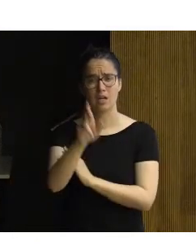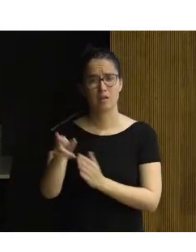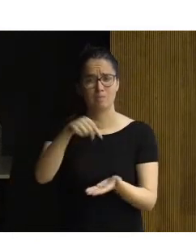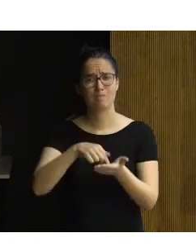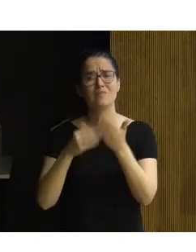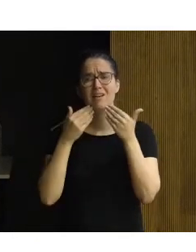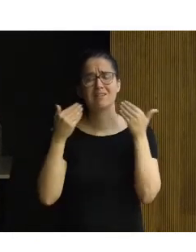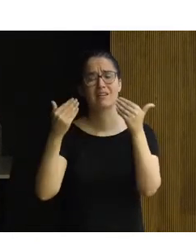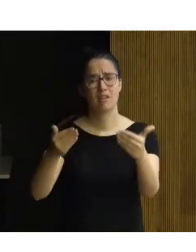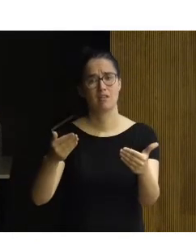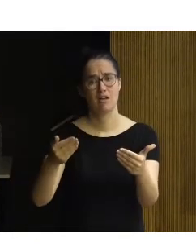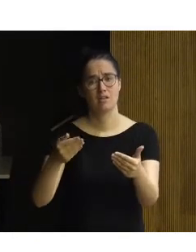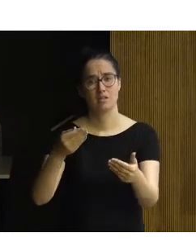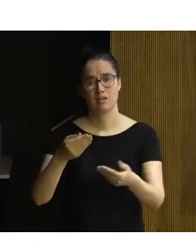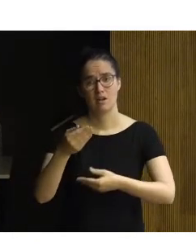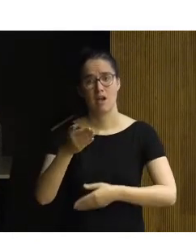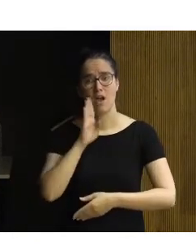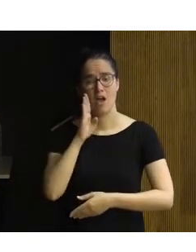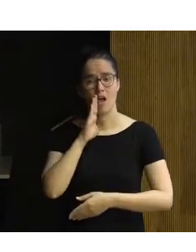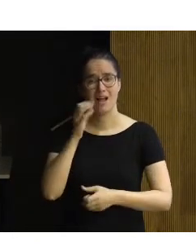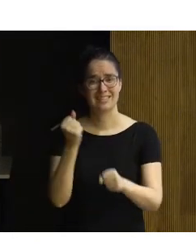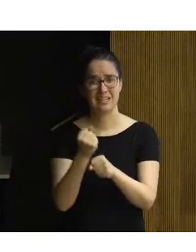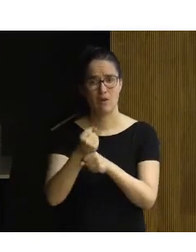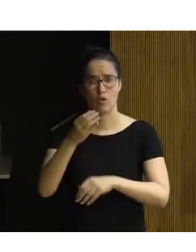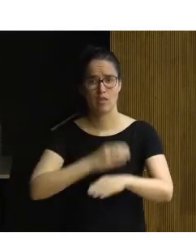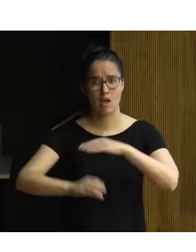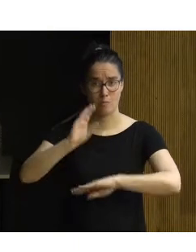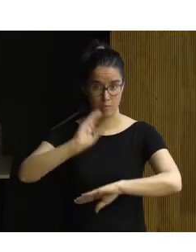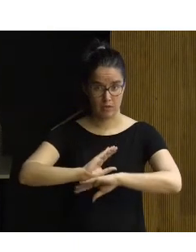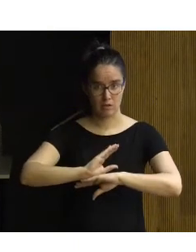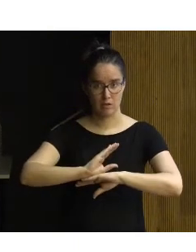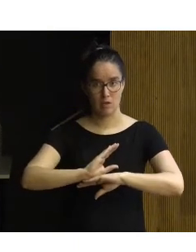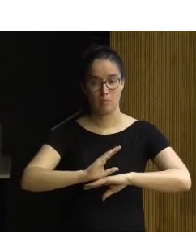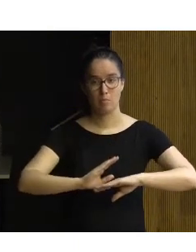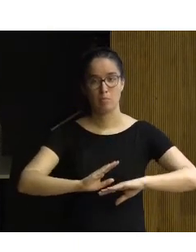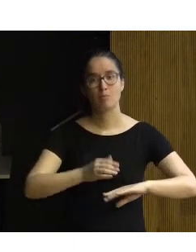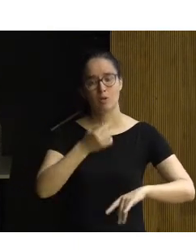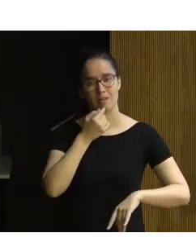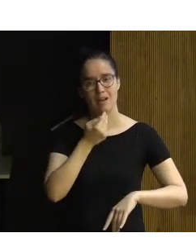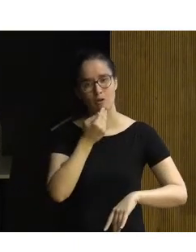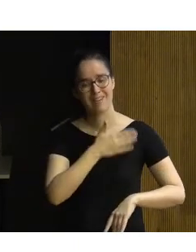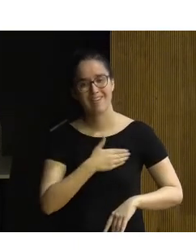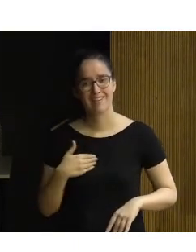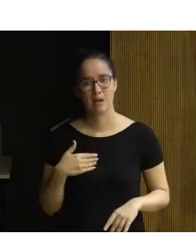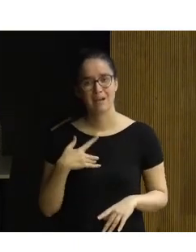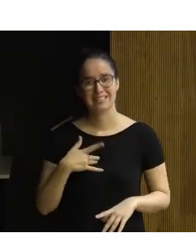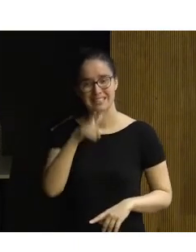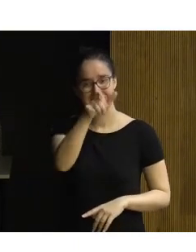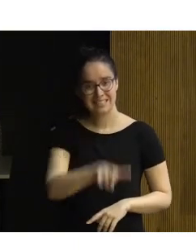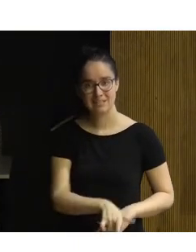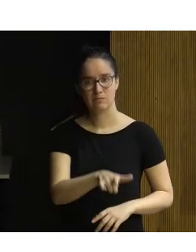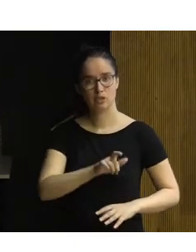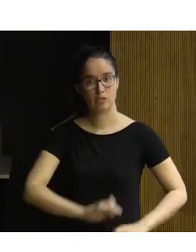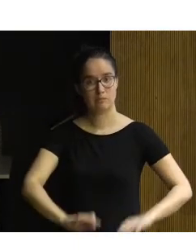el agradecimiento que se ha hecho antes a la labor del CEAPAT. Y por no dejarlo de manera intangible, quería personalizarlo en